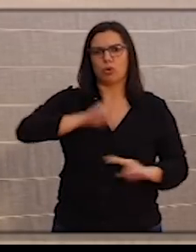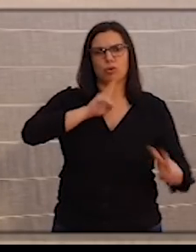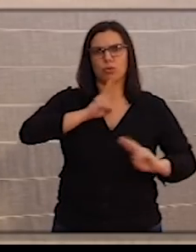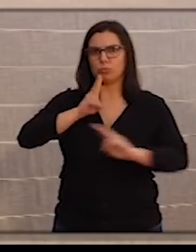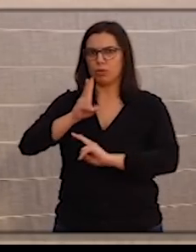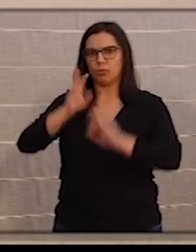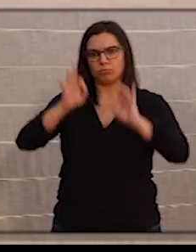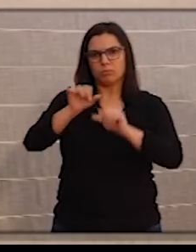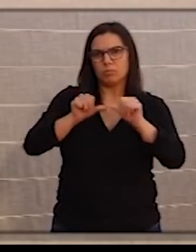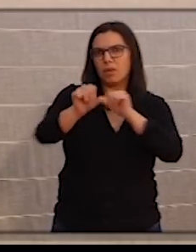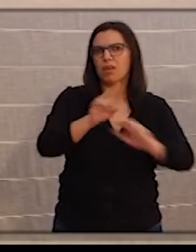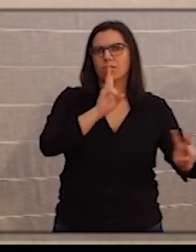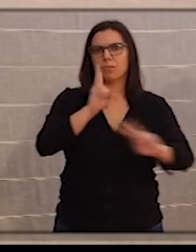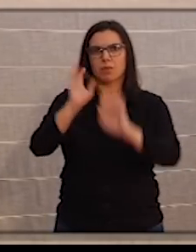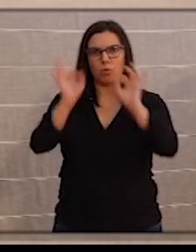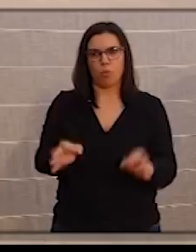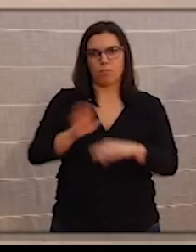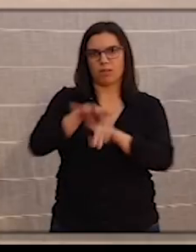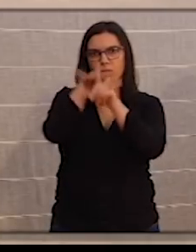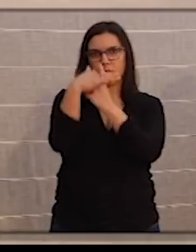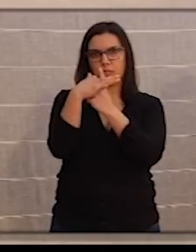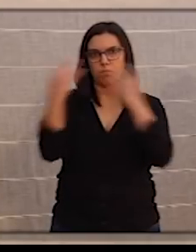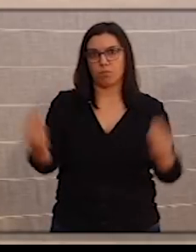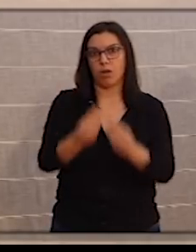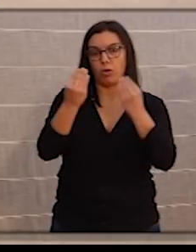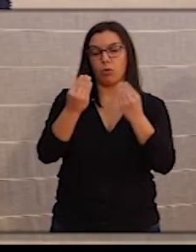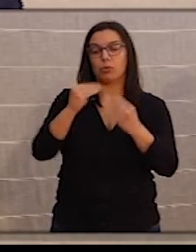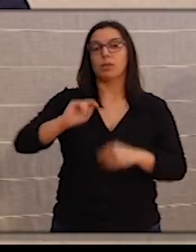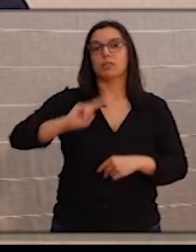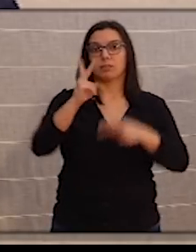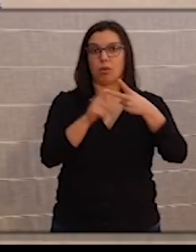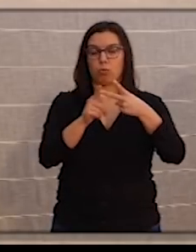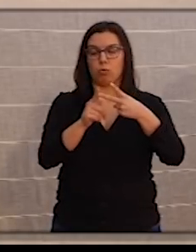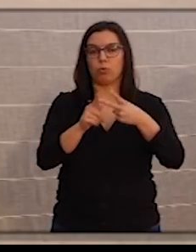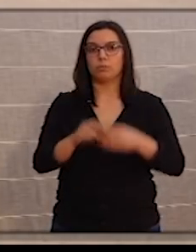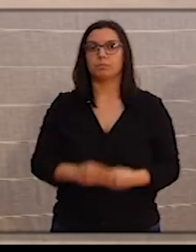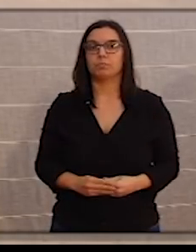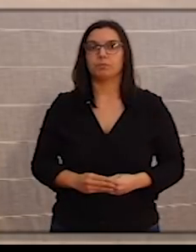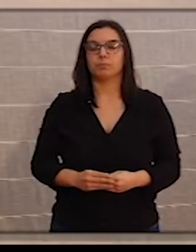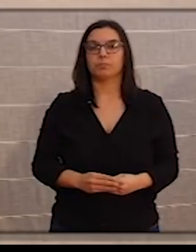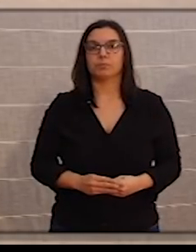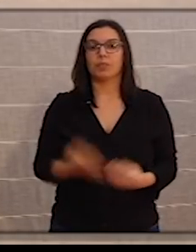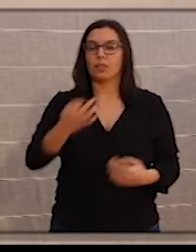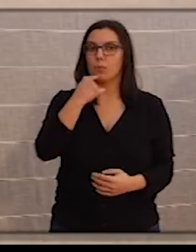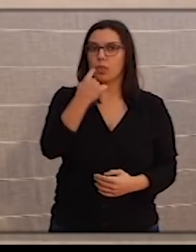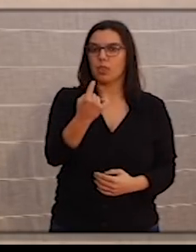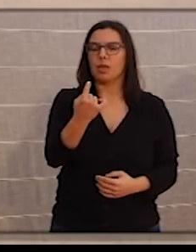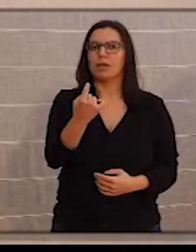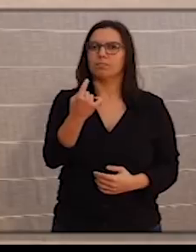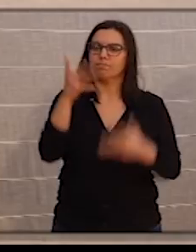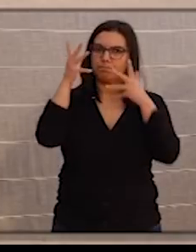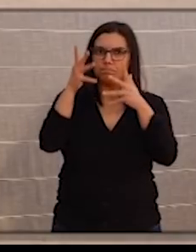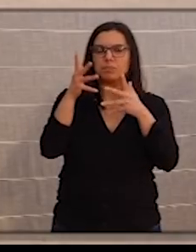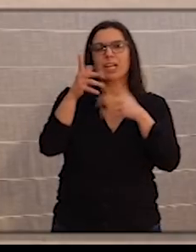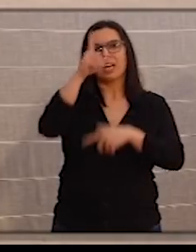vamos a responder a esta situación. En segundo lugar, tengo que decir que considero oportuno recordar